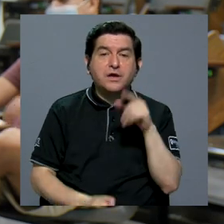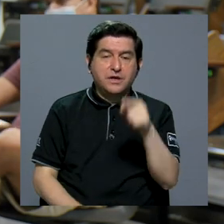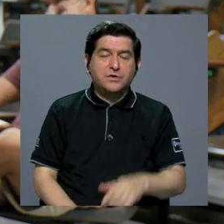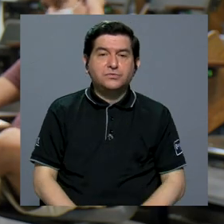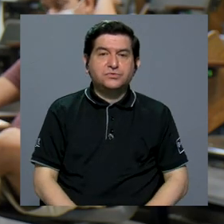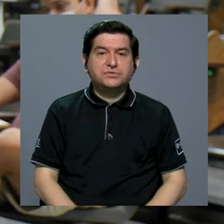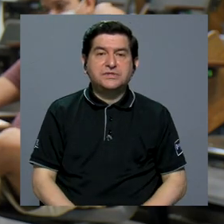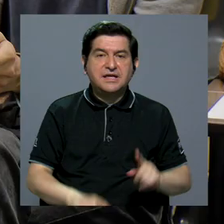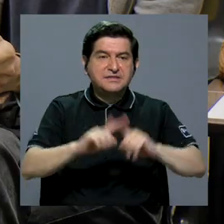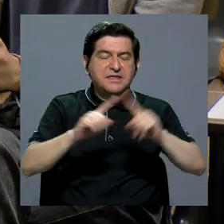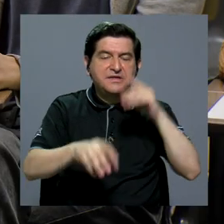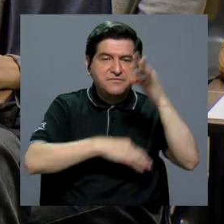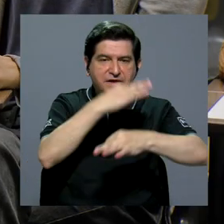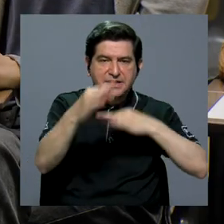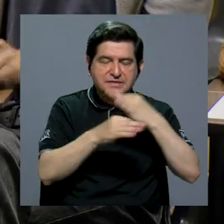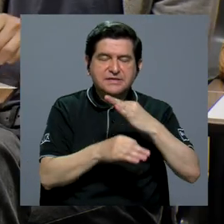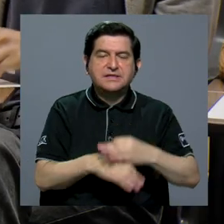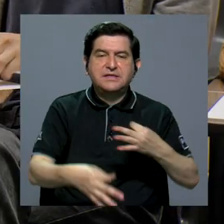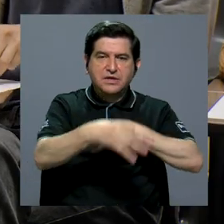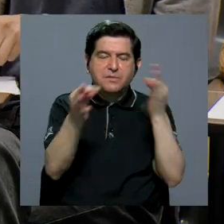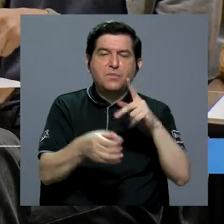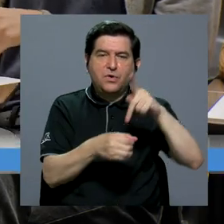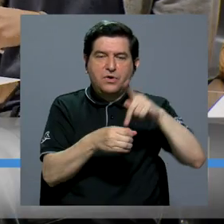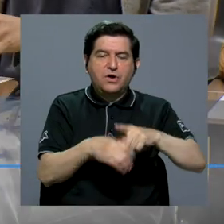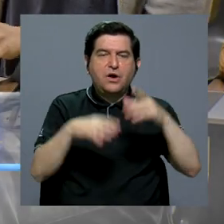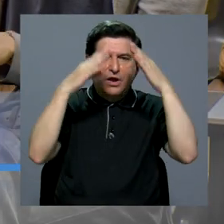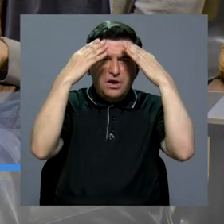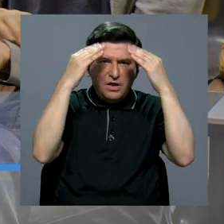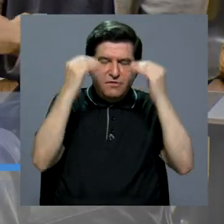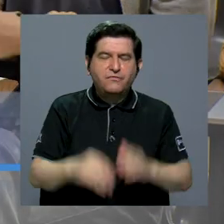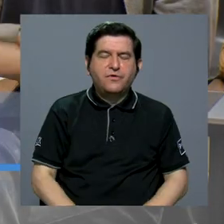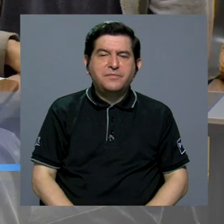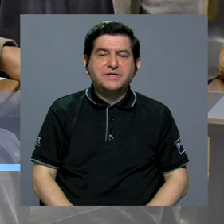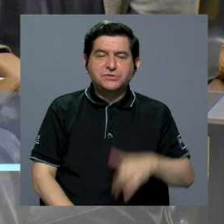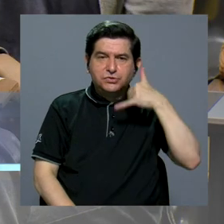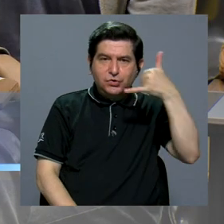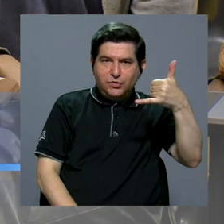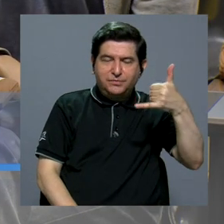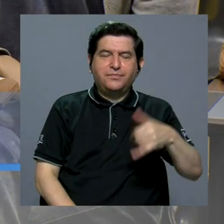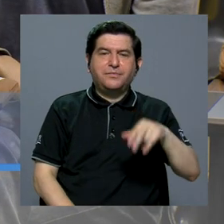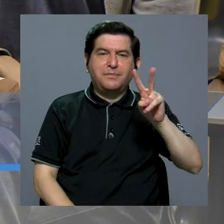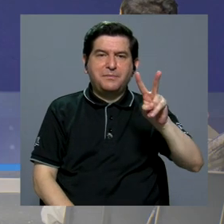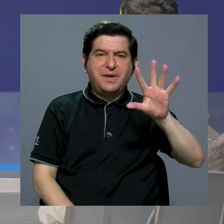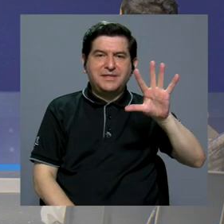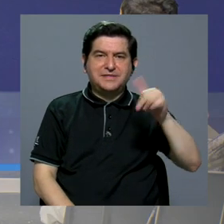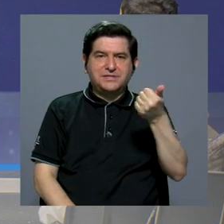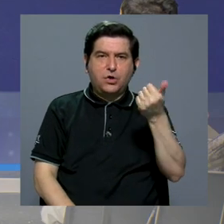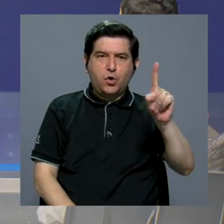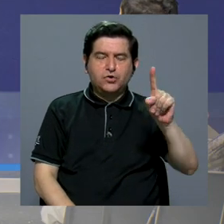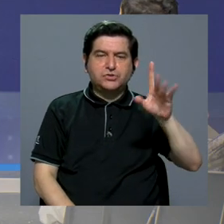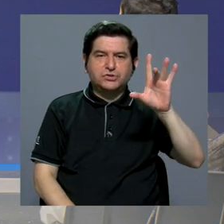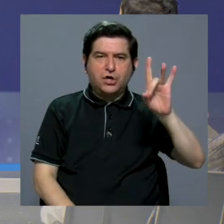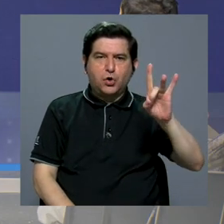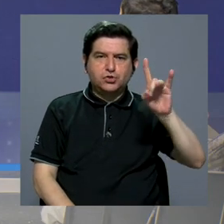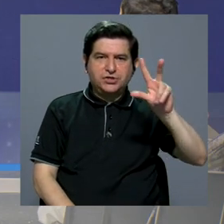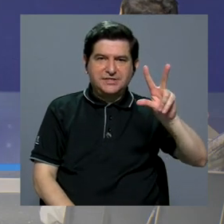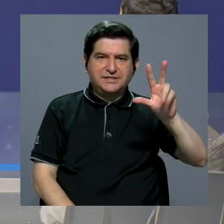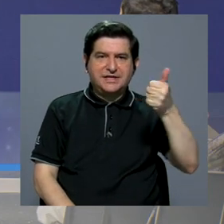participar de este tipo de talleres, puede solicitar información a través del teléfono 2511